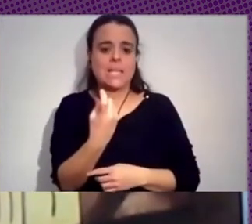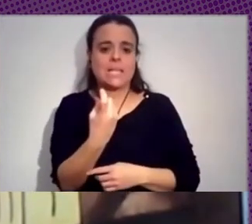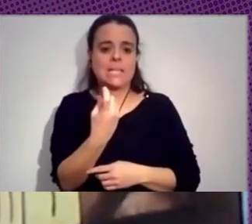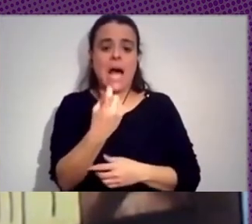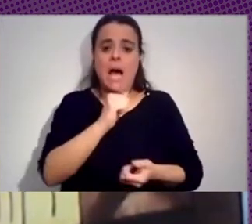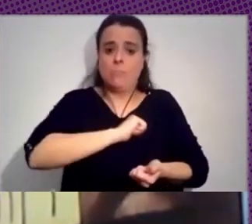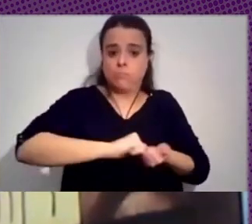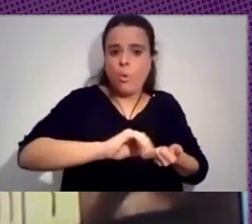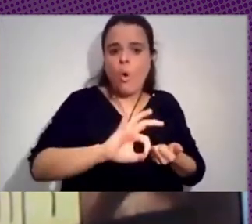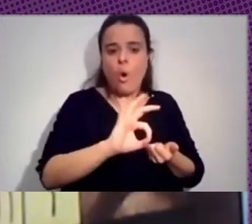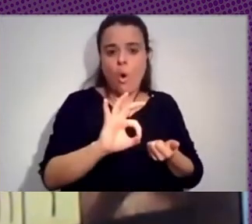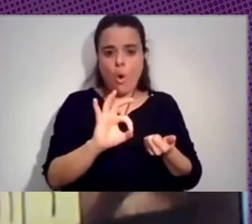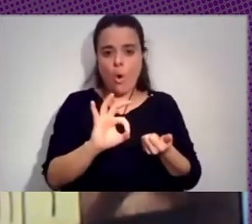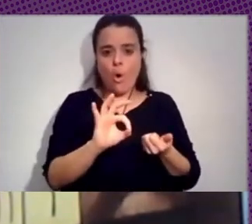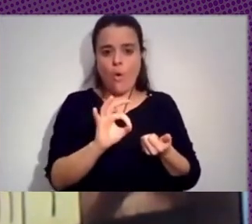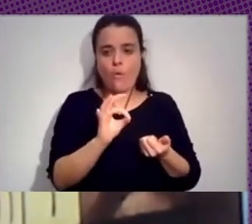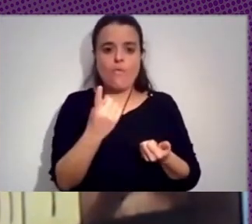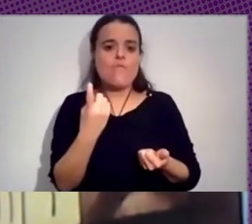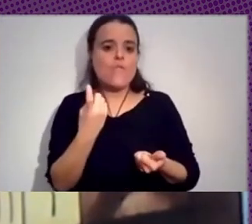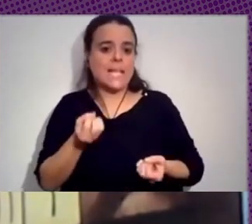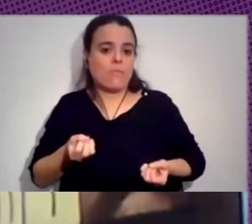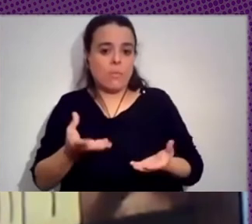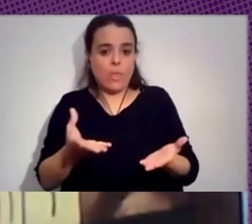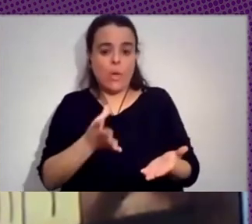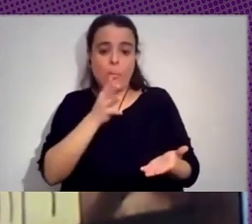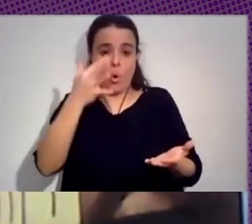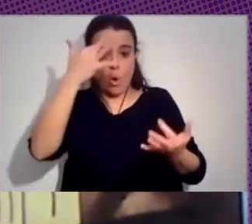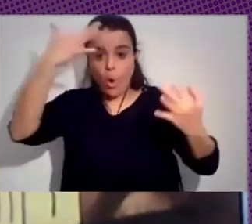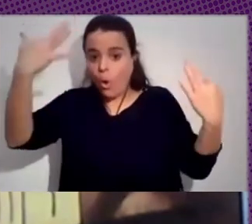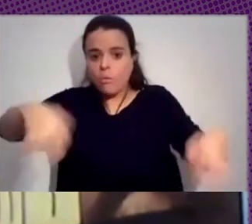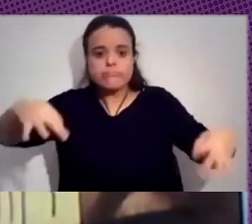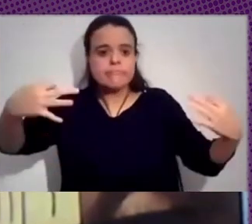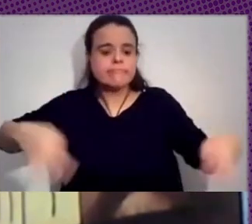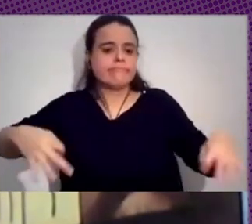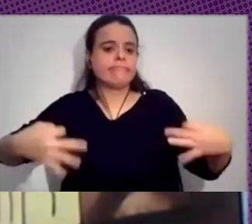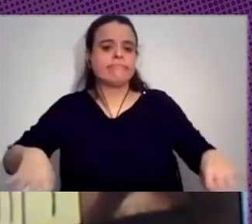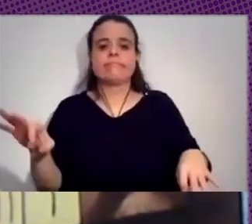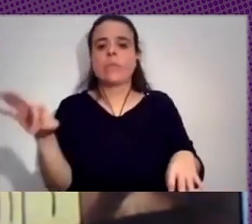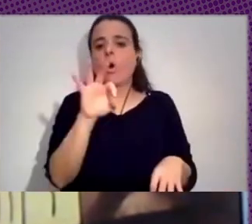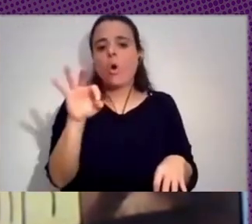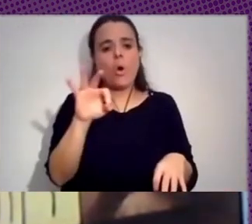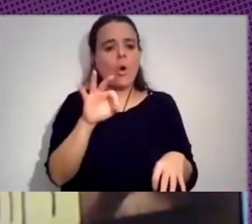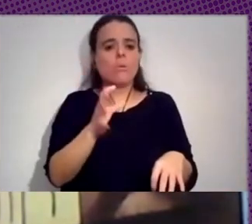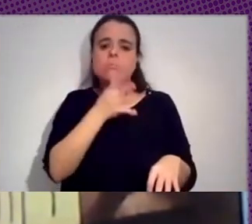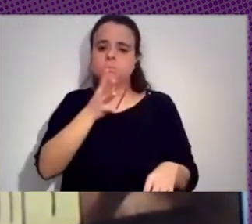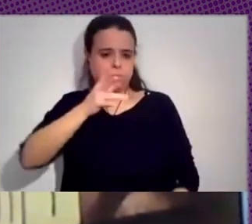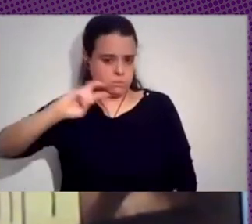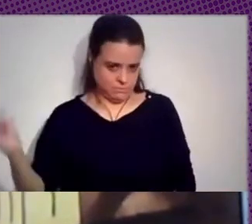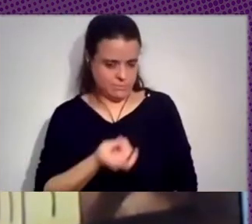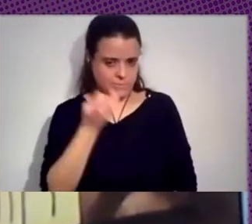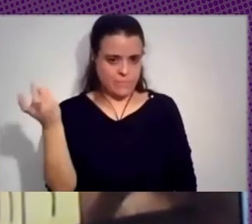o desinformación por mera ignorancia o desinformación por diversos causales. Pero la